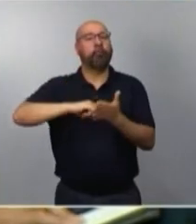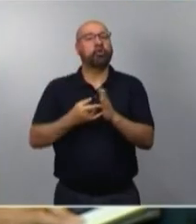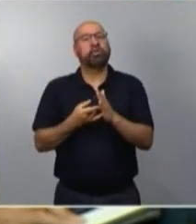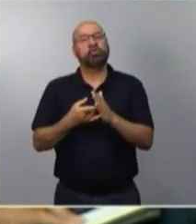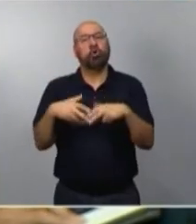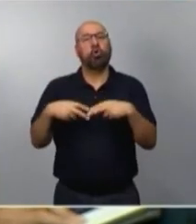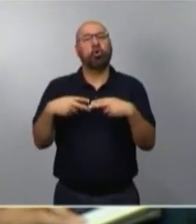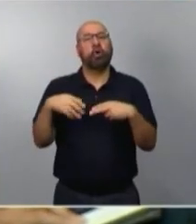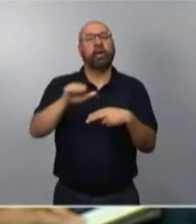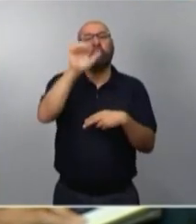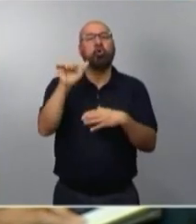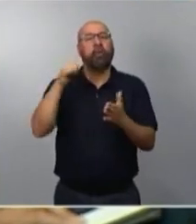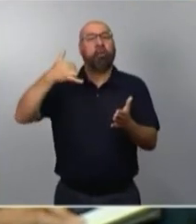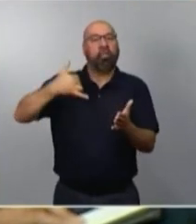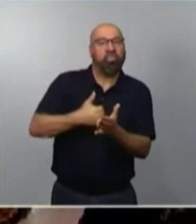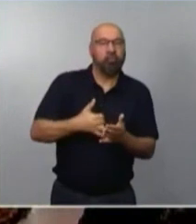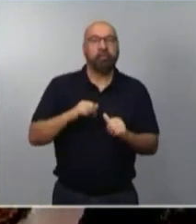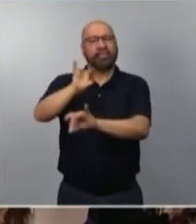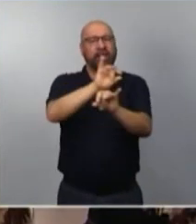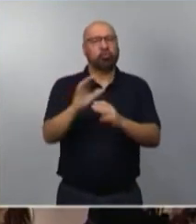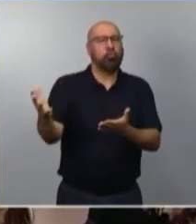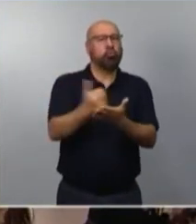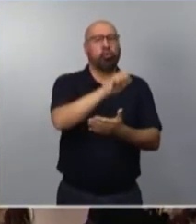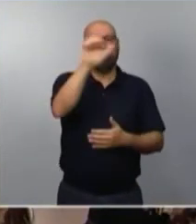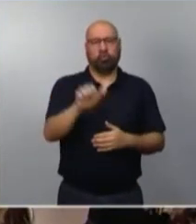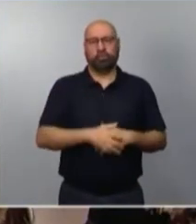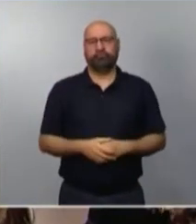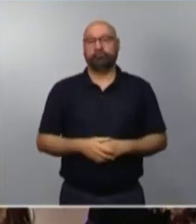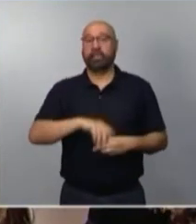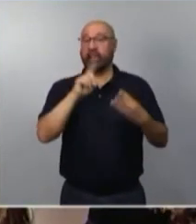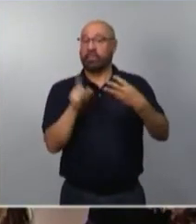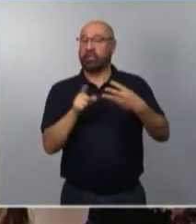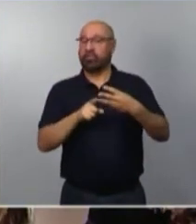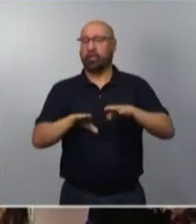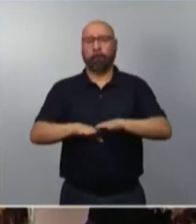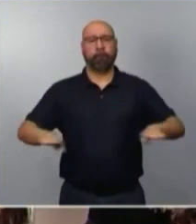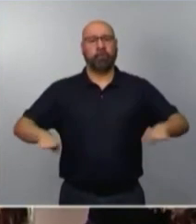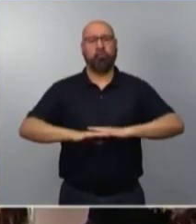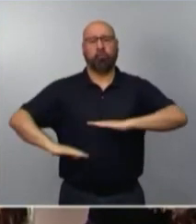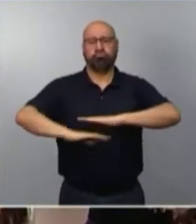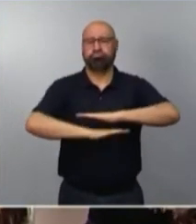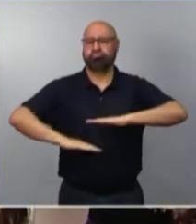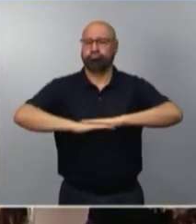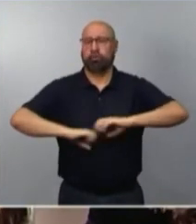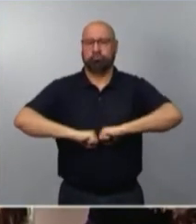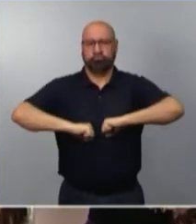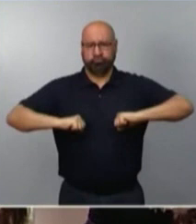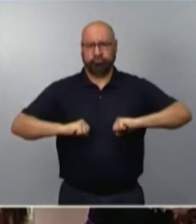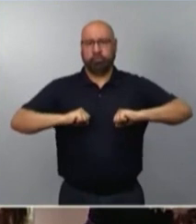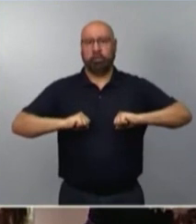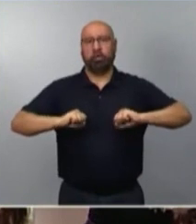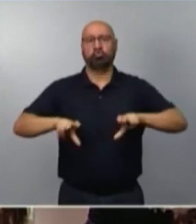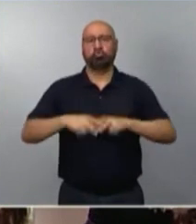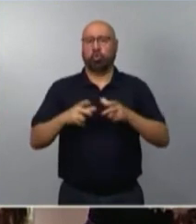La tercera prioridad tiene que ser la consolidación del pilar social. Lograr una mayor justicia social y